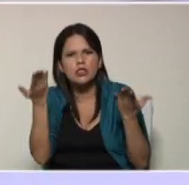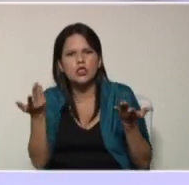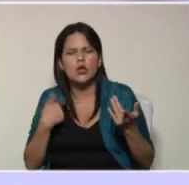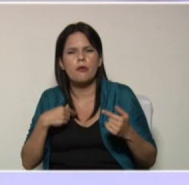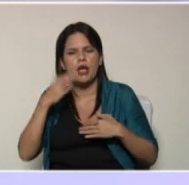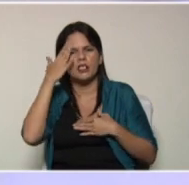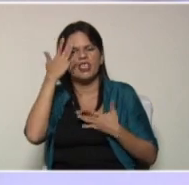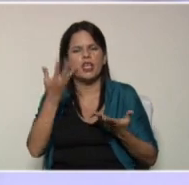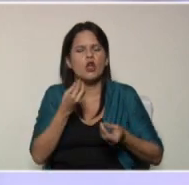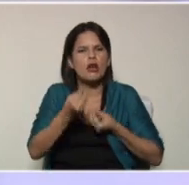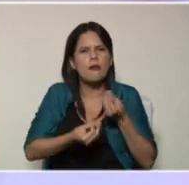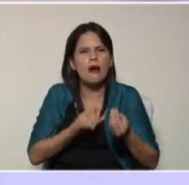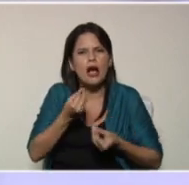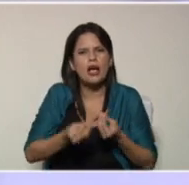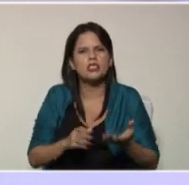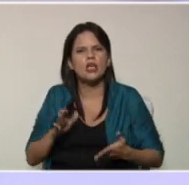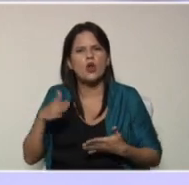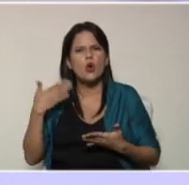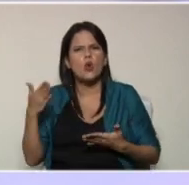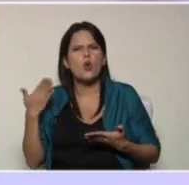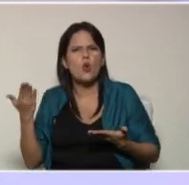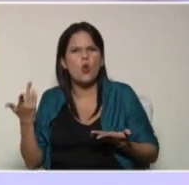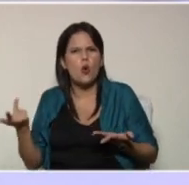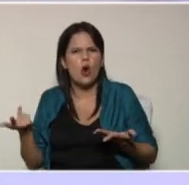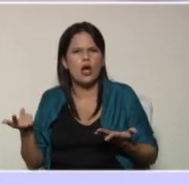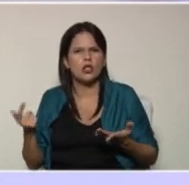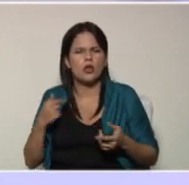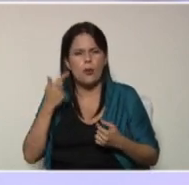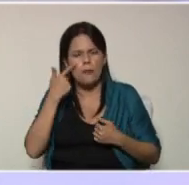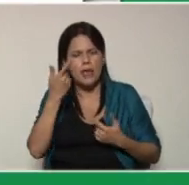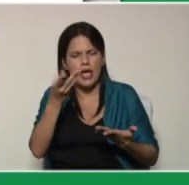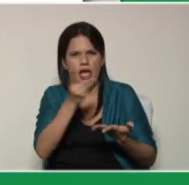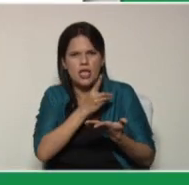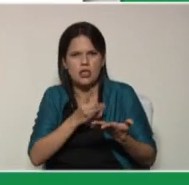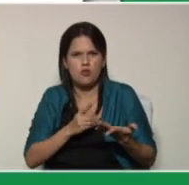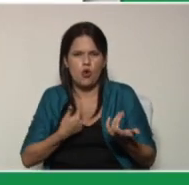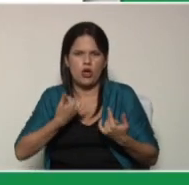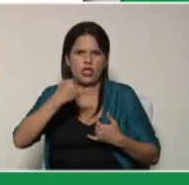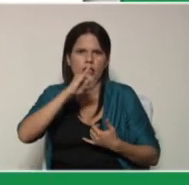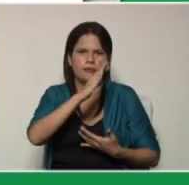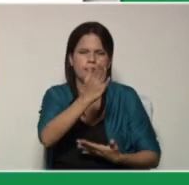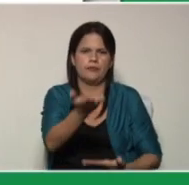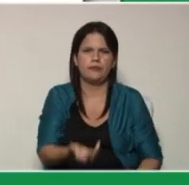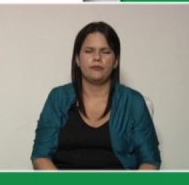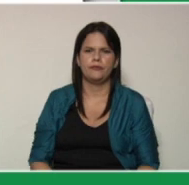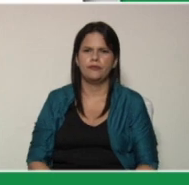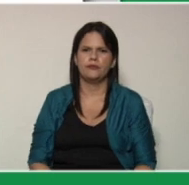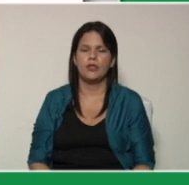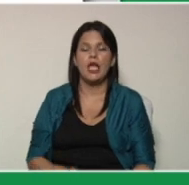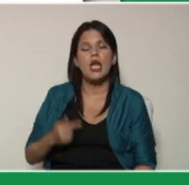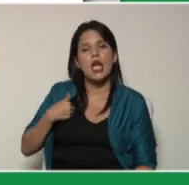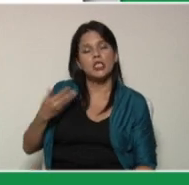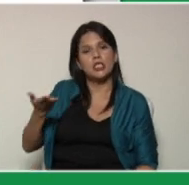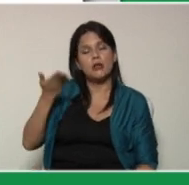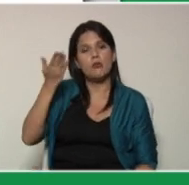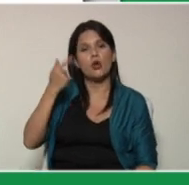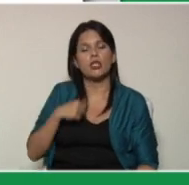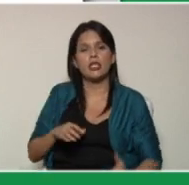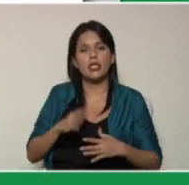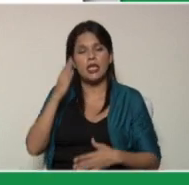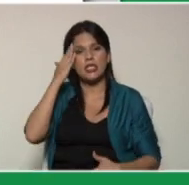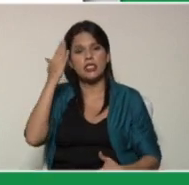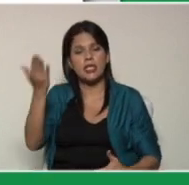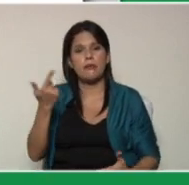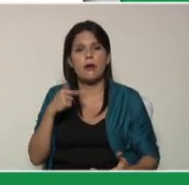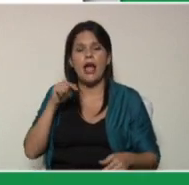qué es lo que van a realizar cuando apenas vean el dibujo que está realizado allí es importantísimo que tomes en